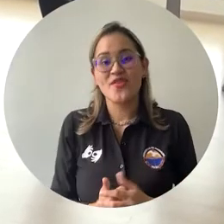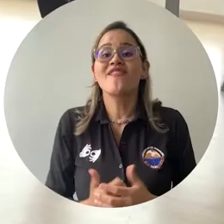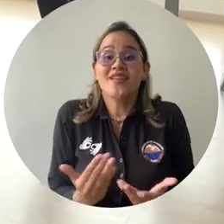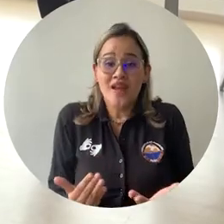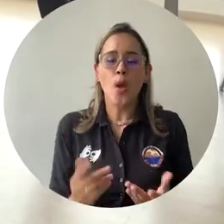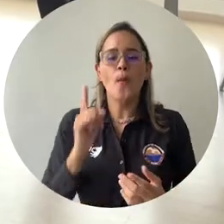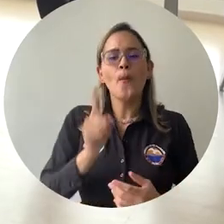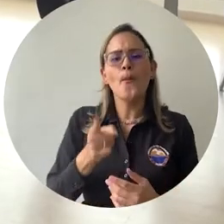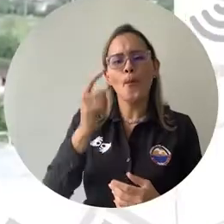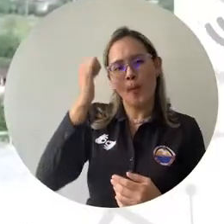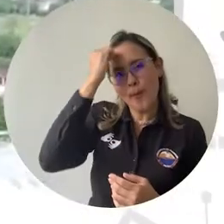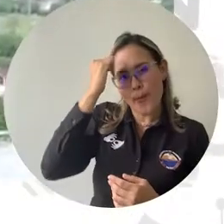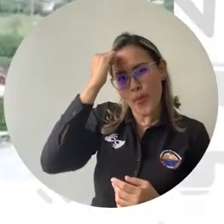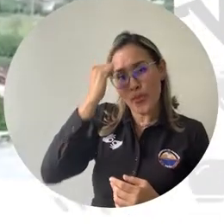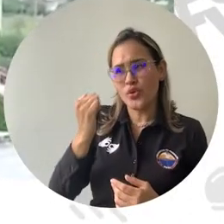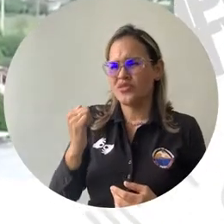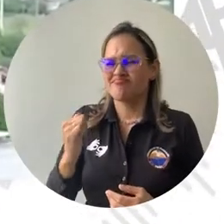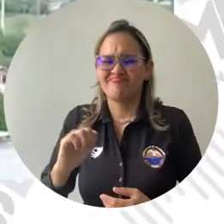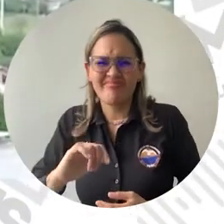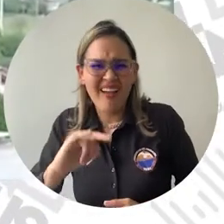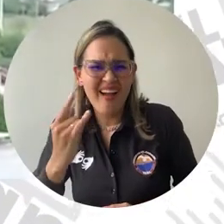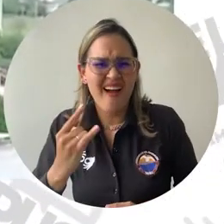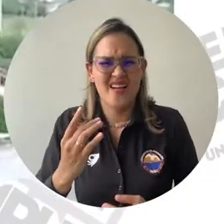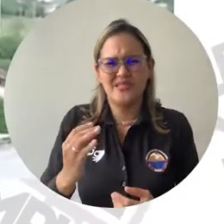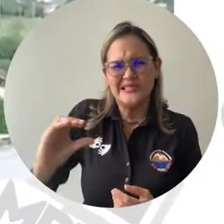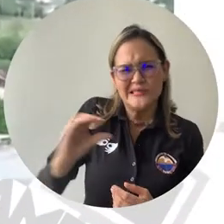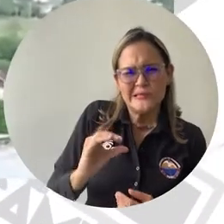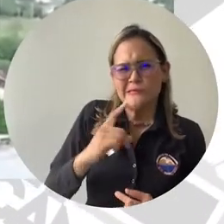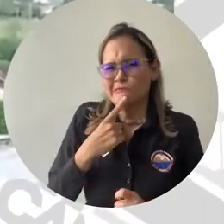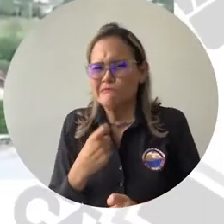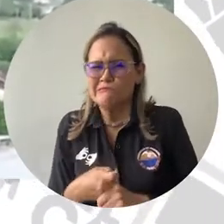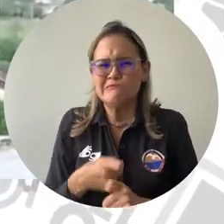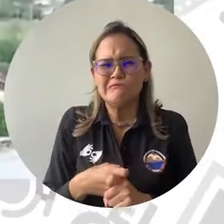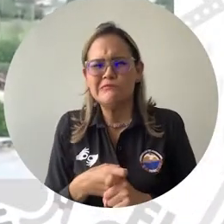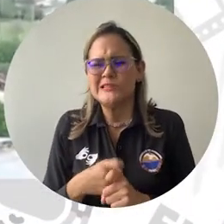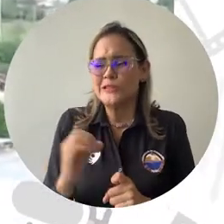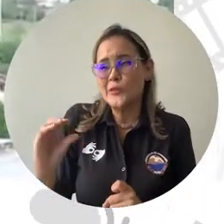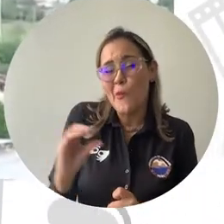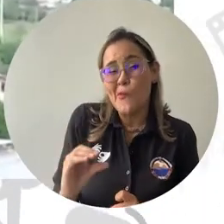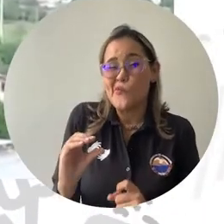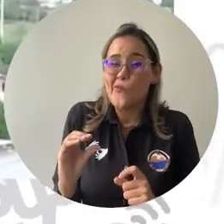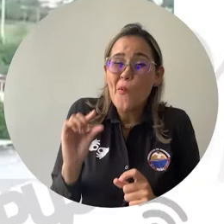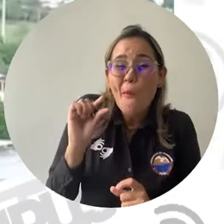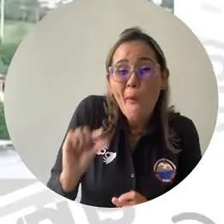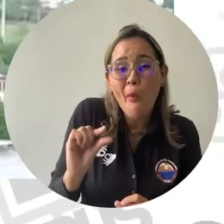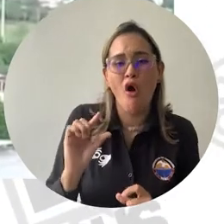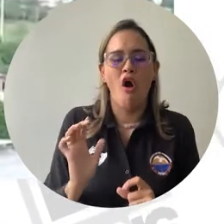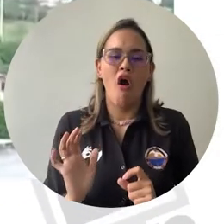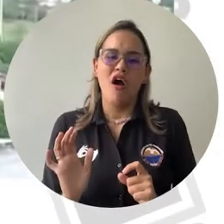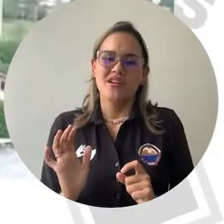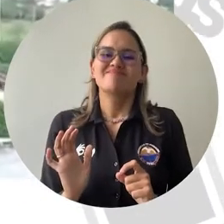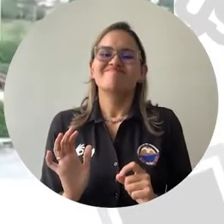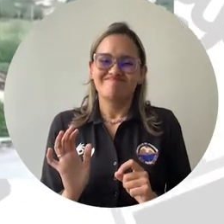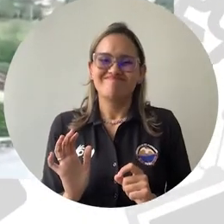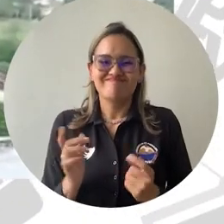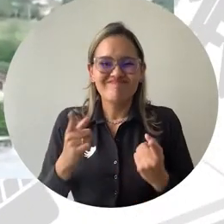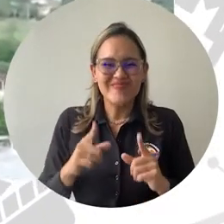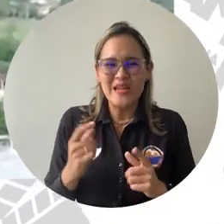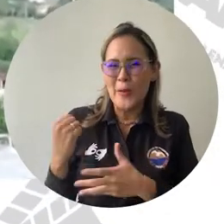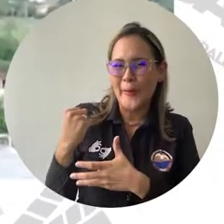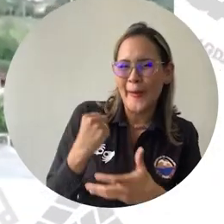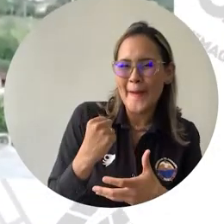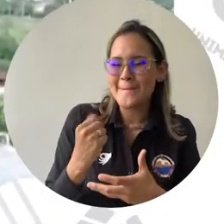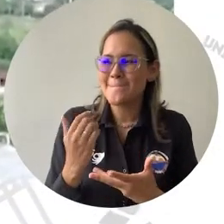docentes, a pesar de las limitaciones económicas, de las limitaciones en el